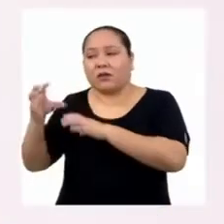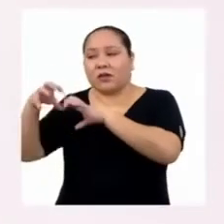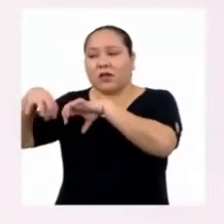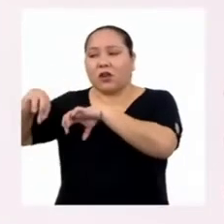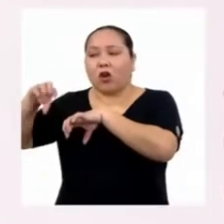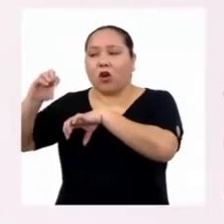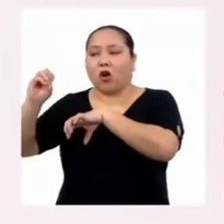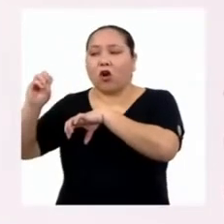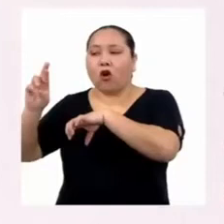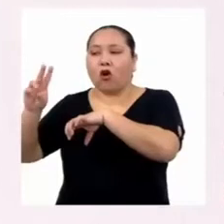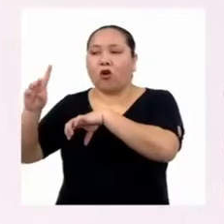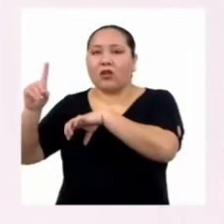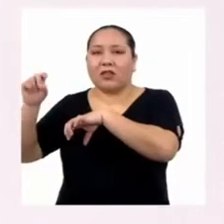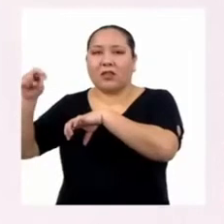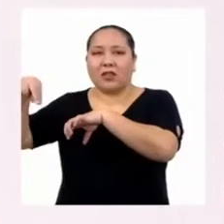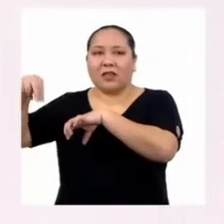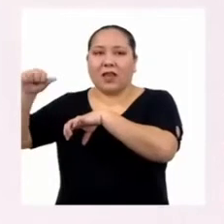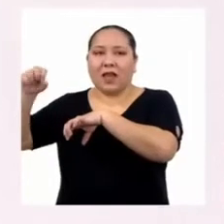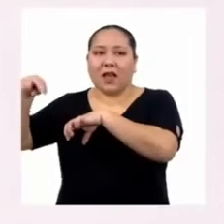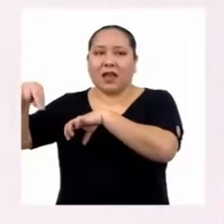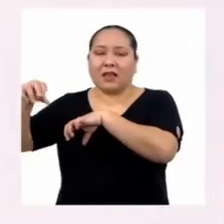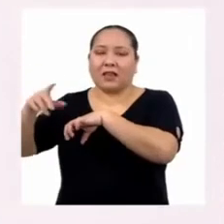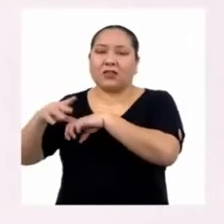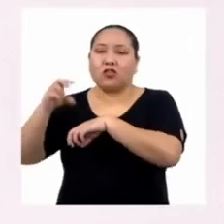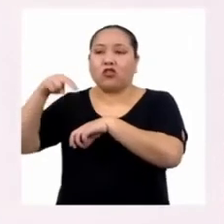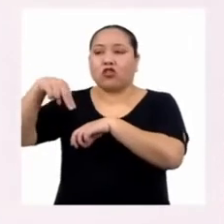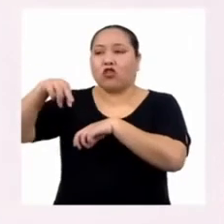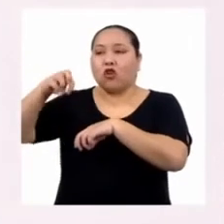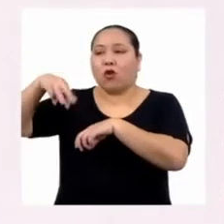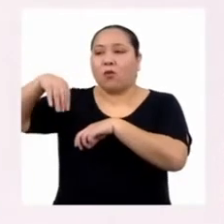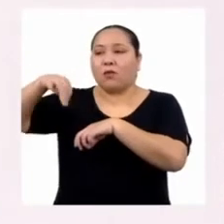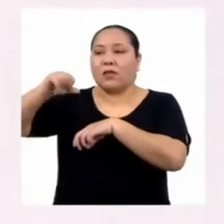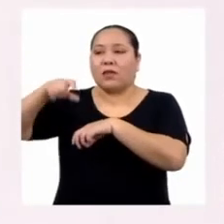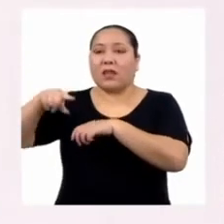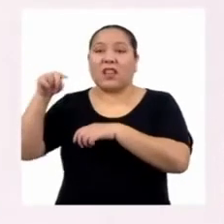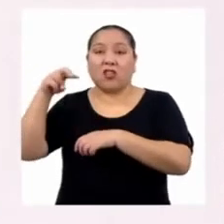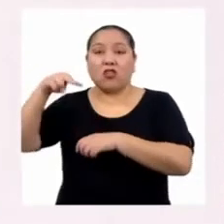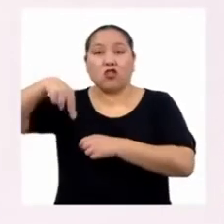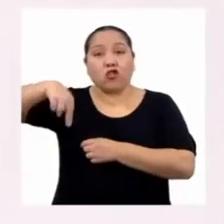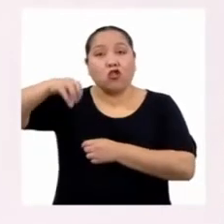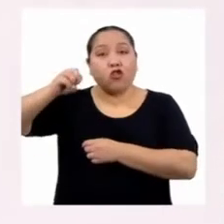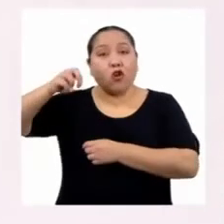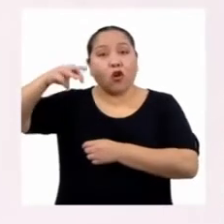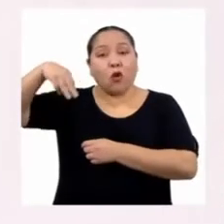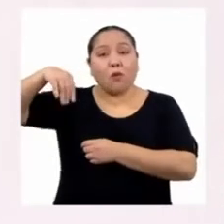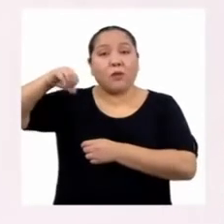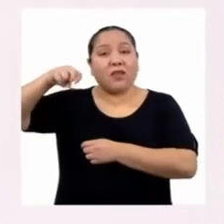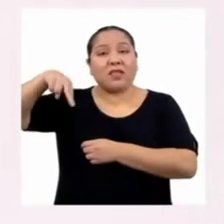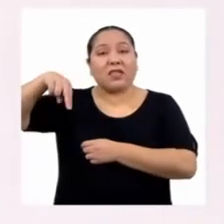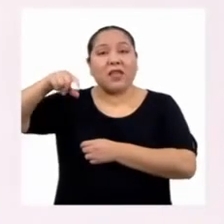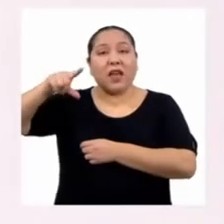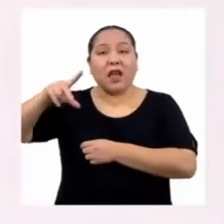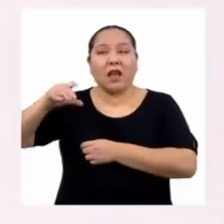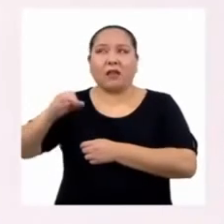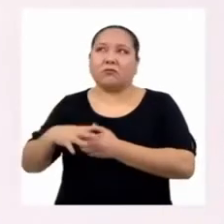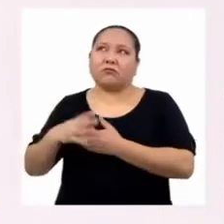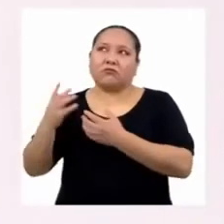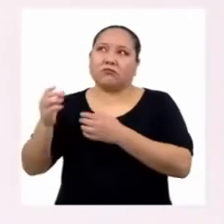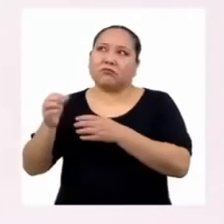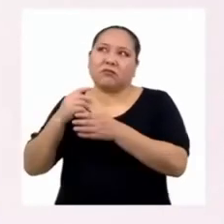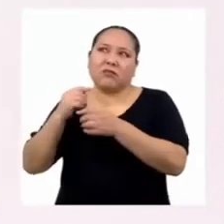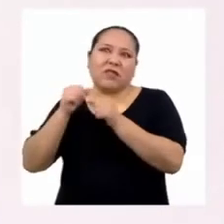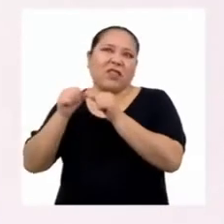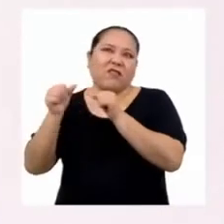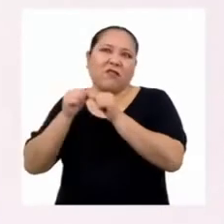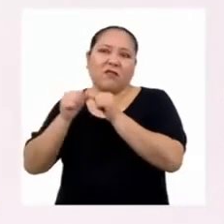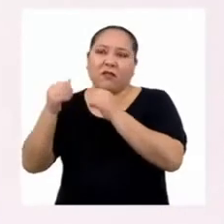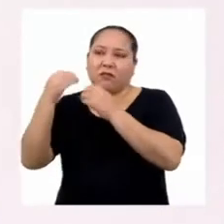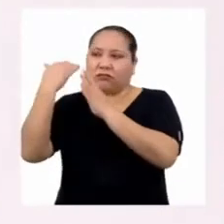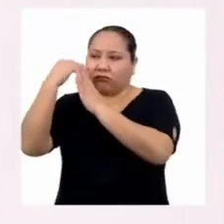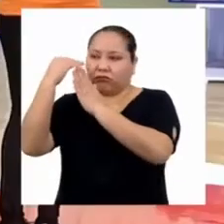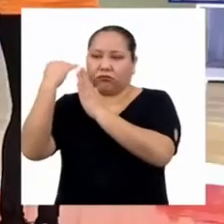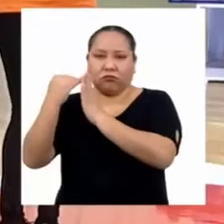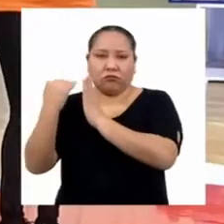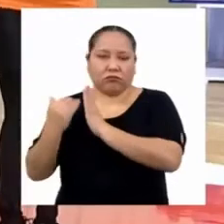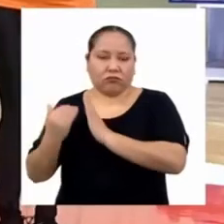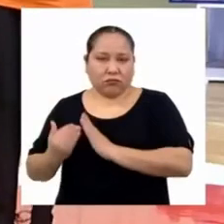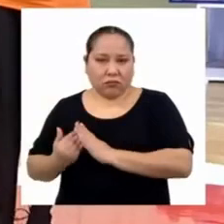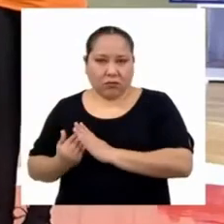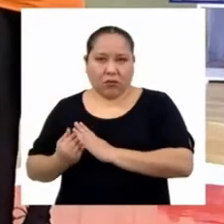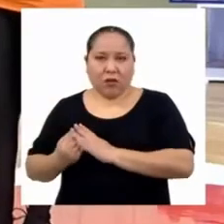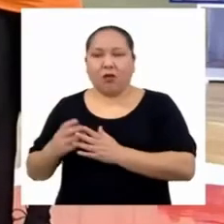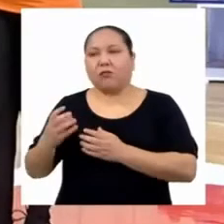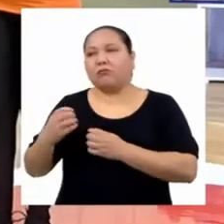Las variables cualitativas nominales son datos sin un orden lógico, como profesión, estado civil, nacionalidad.